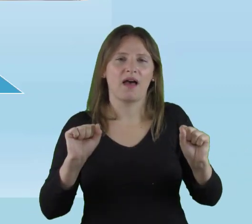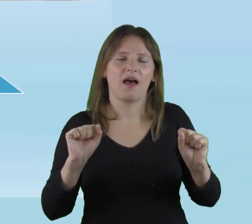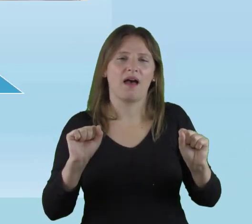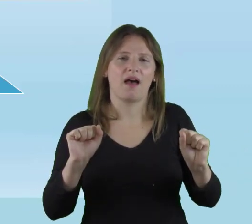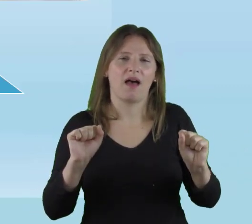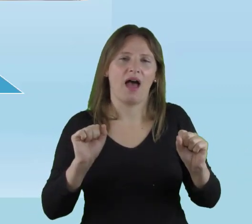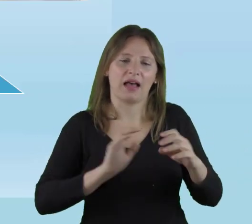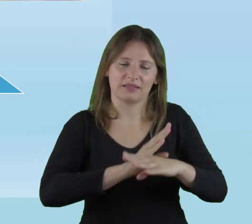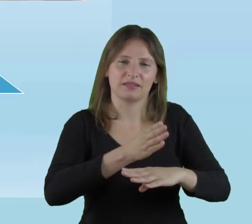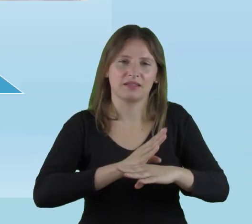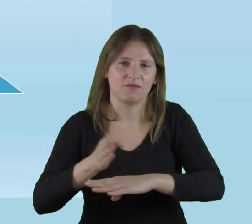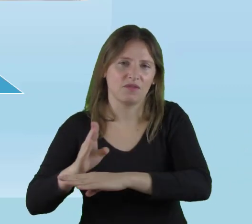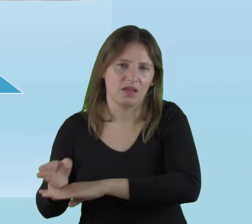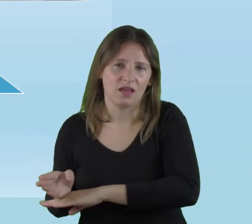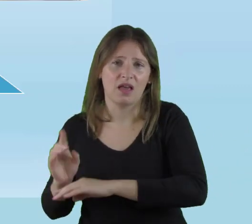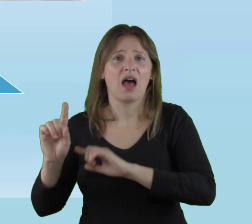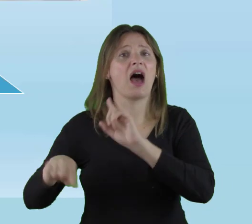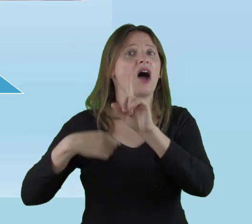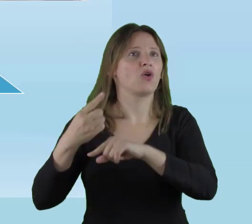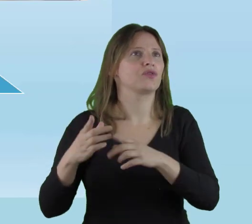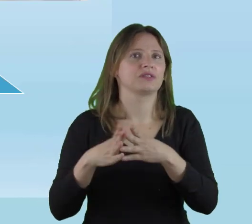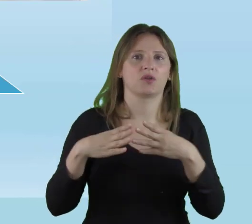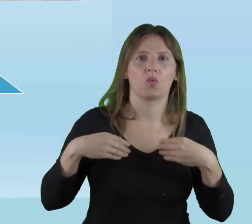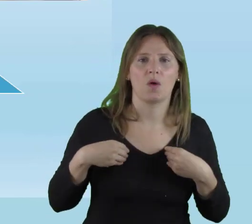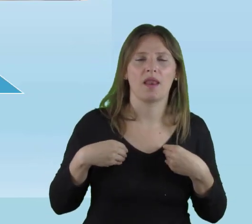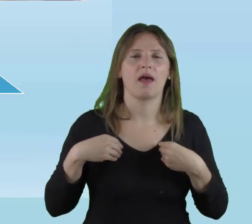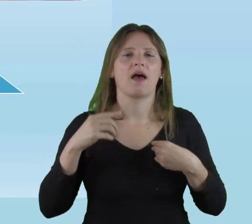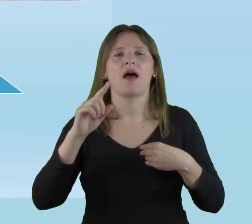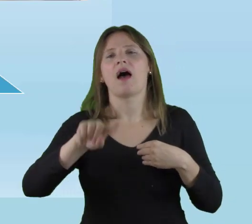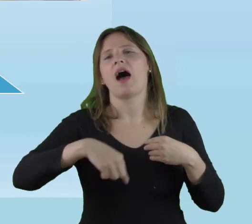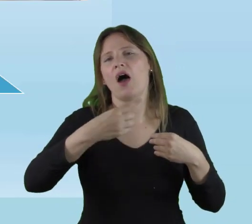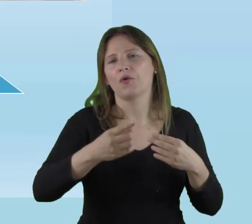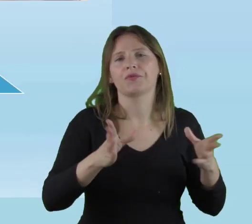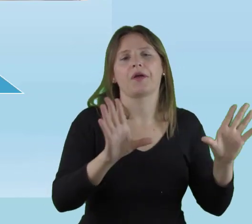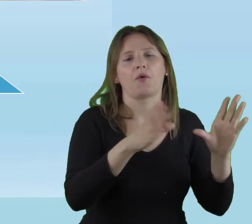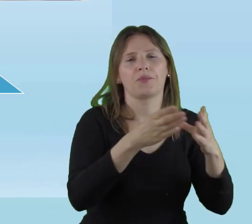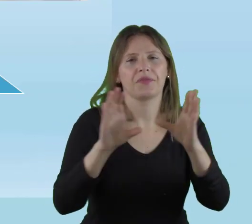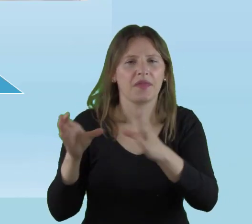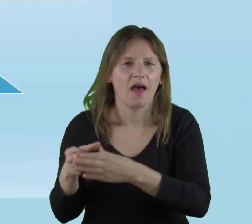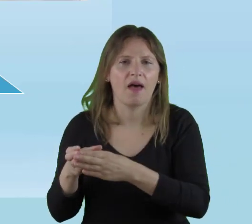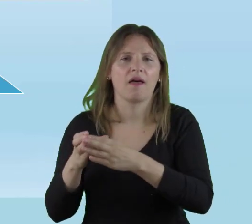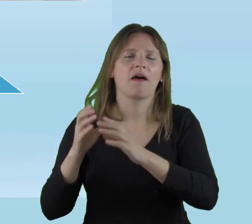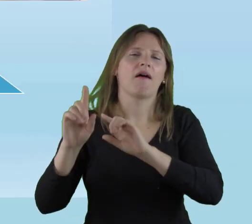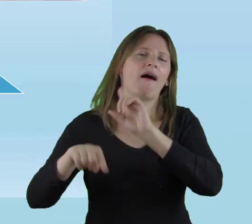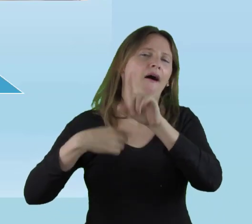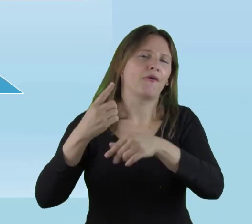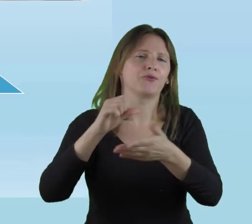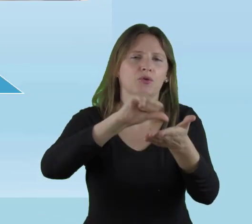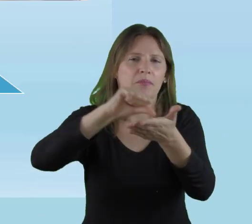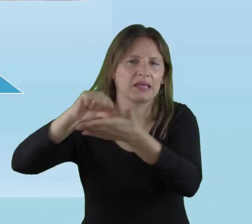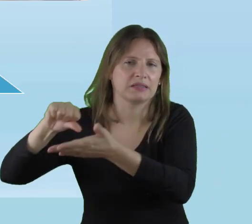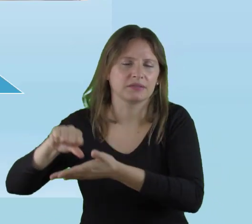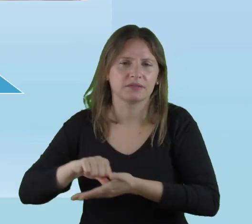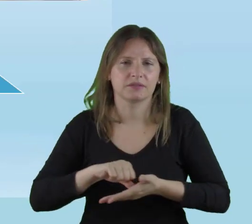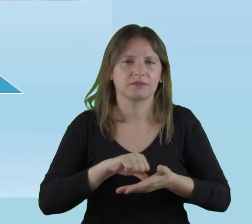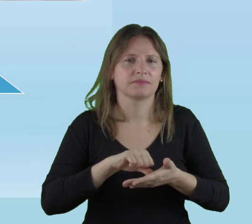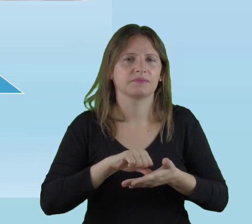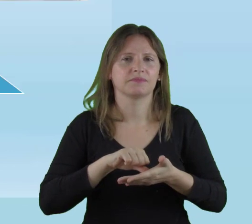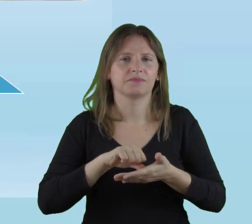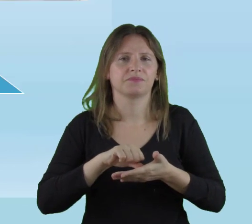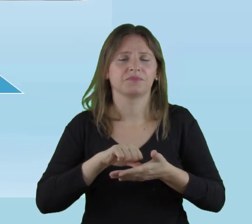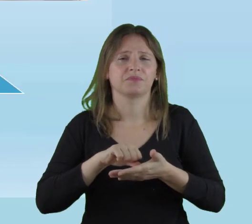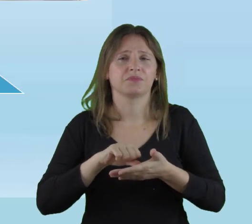accesible a otras escuelas, a otras comunidades, a otros países